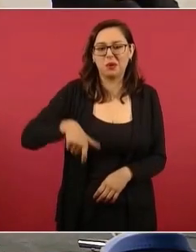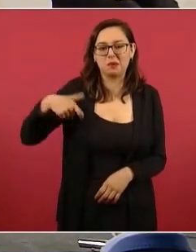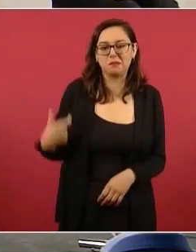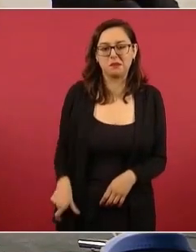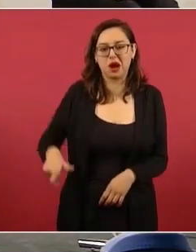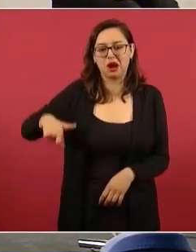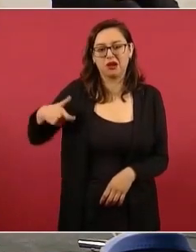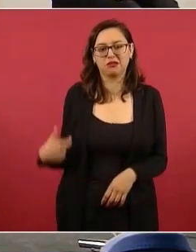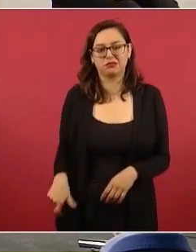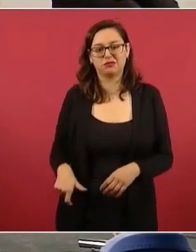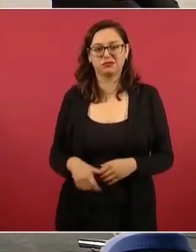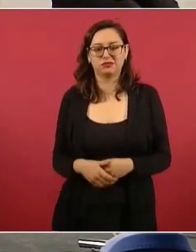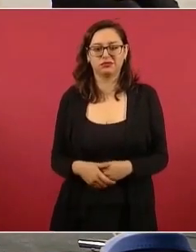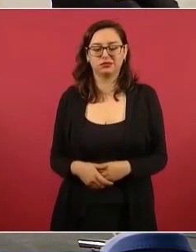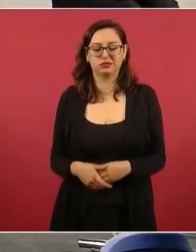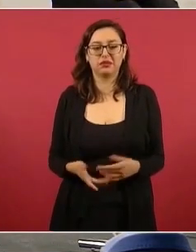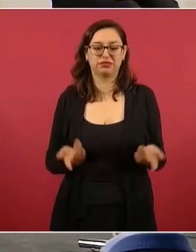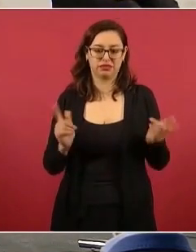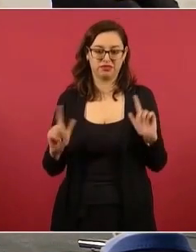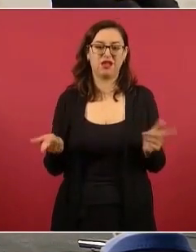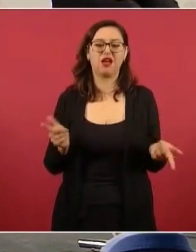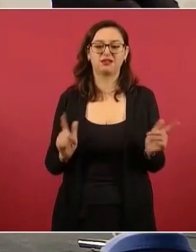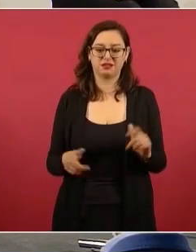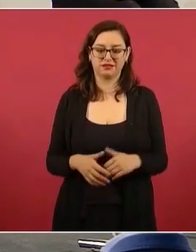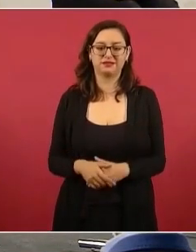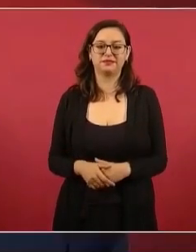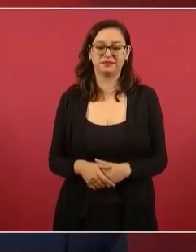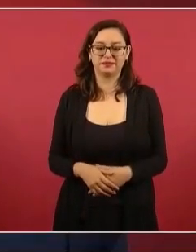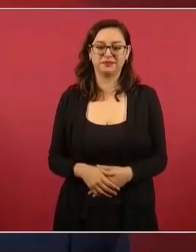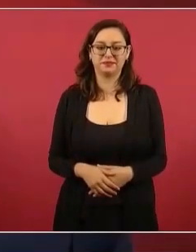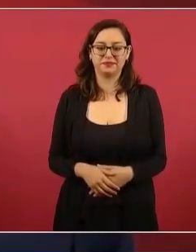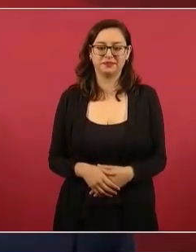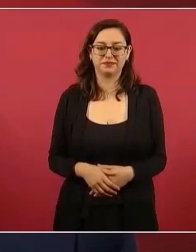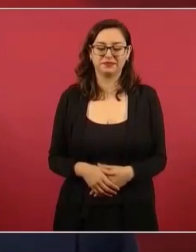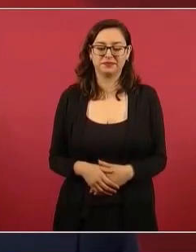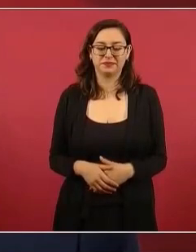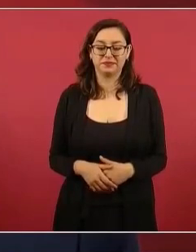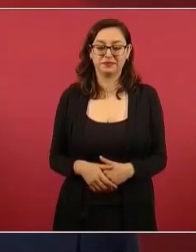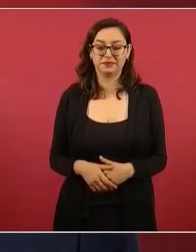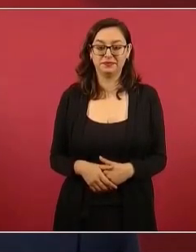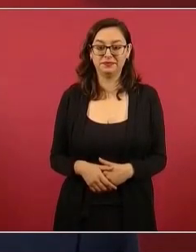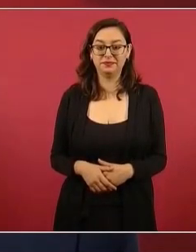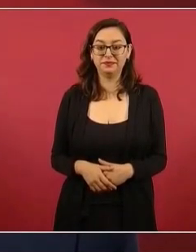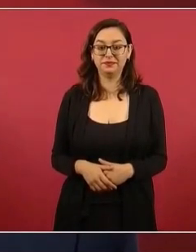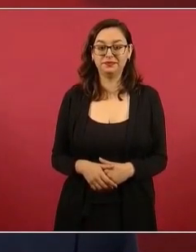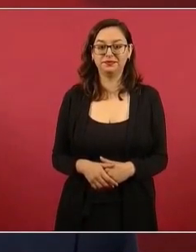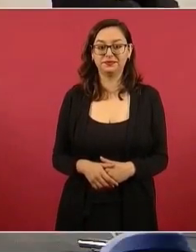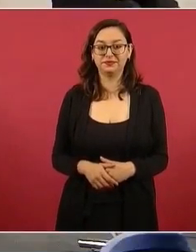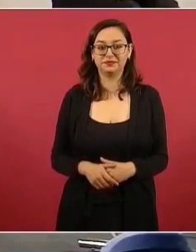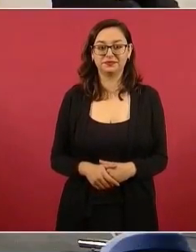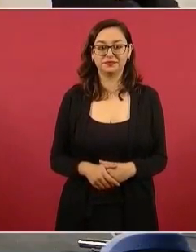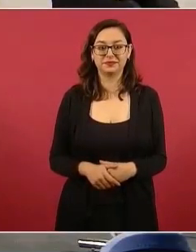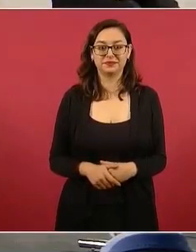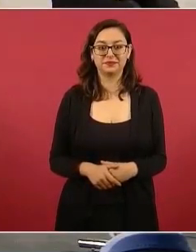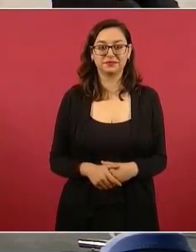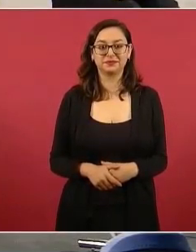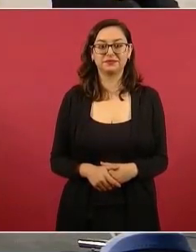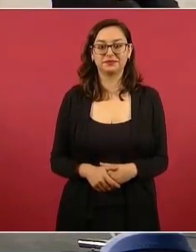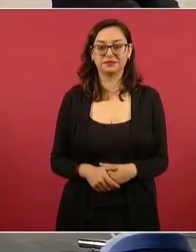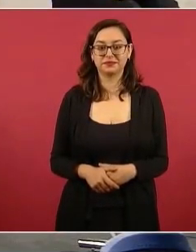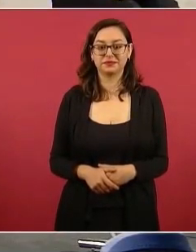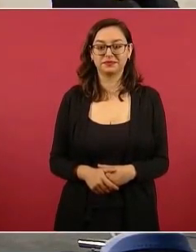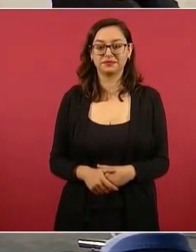Texas. Sí, Ted Cruz es del equipo del gobernador Gagabot, precisamente. Sí.